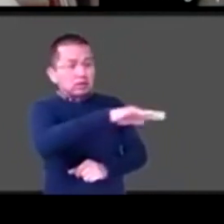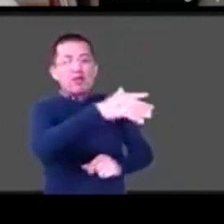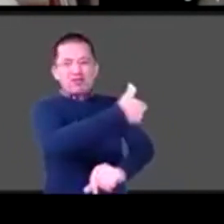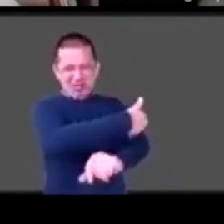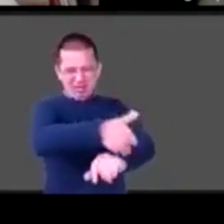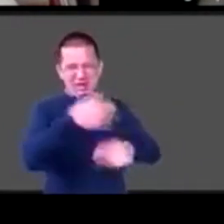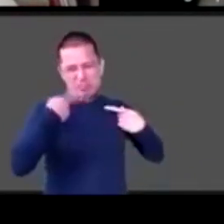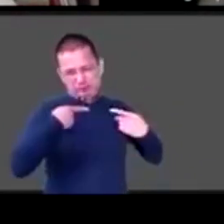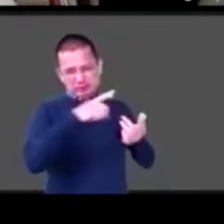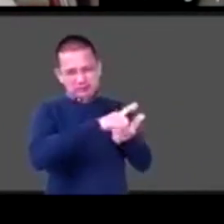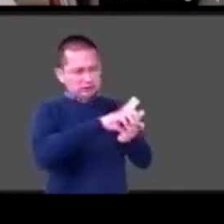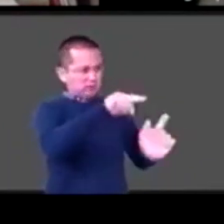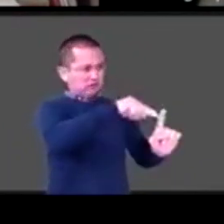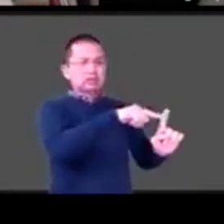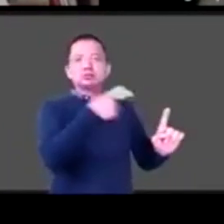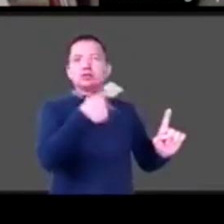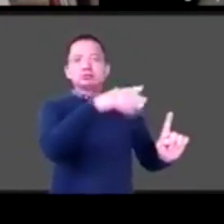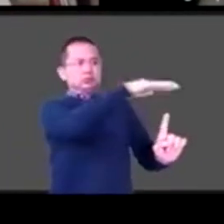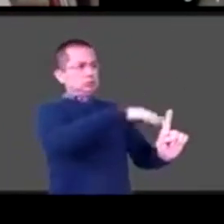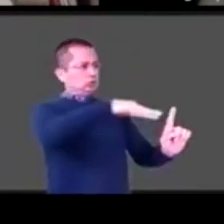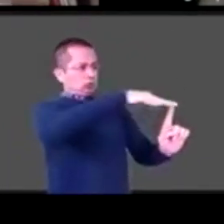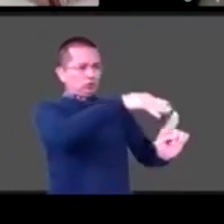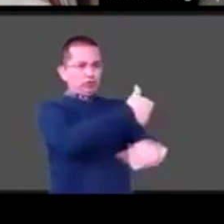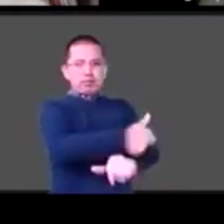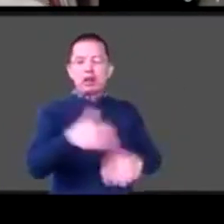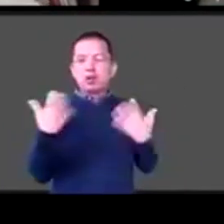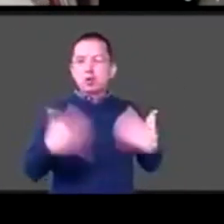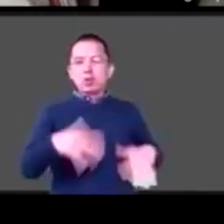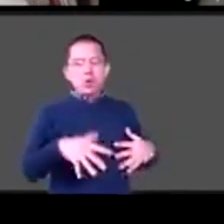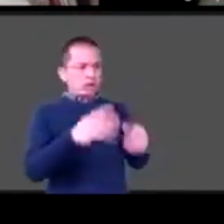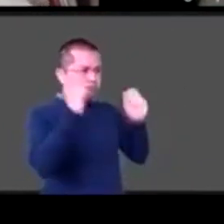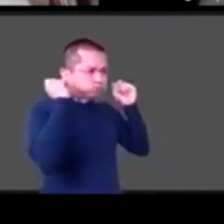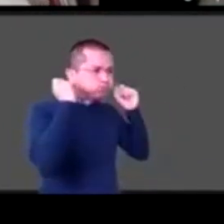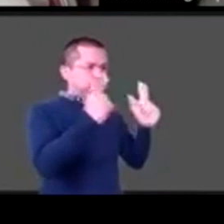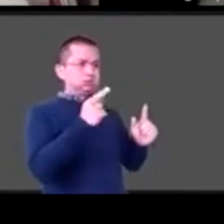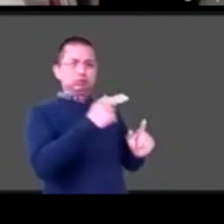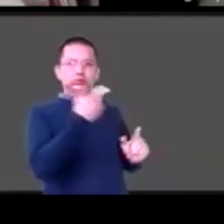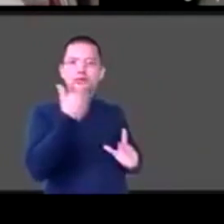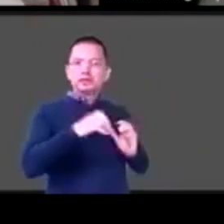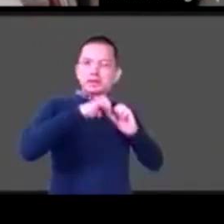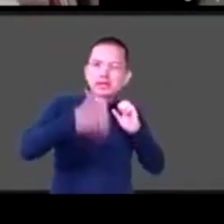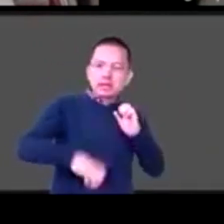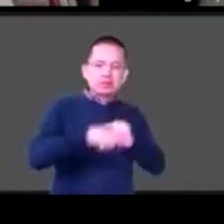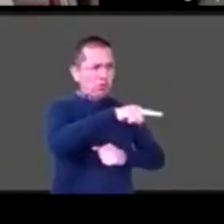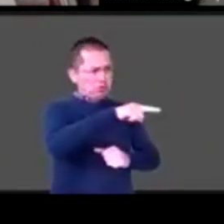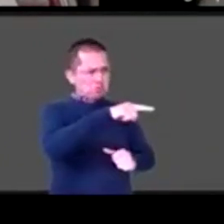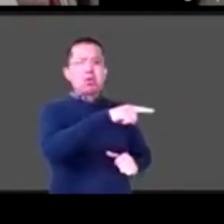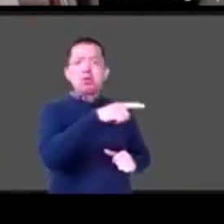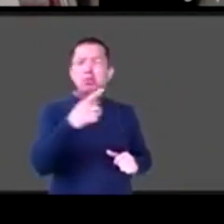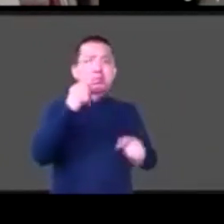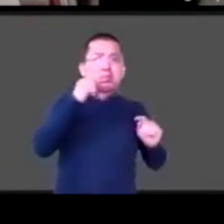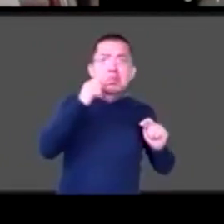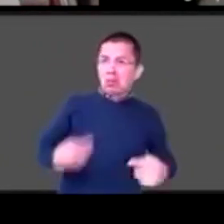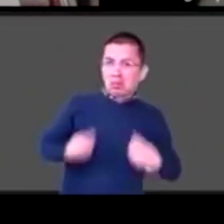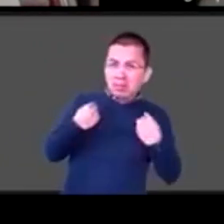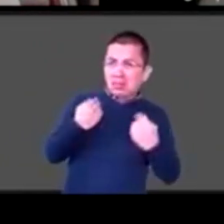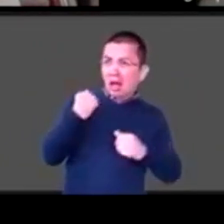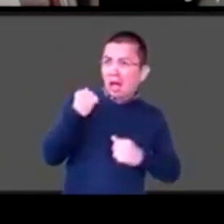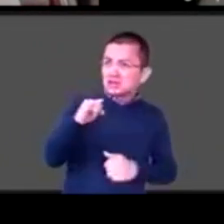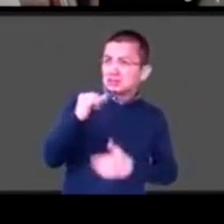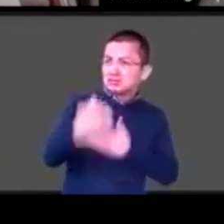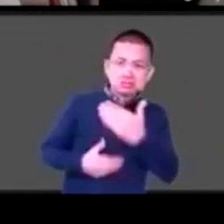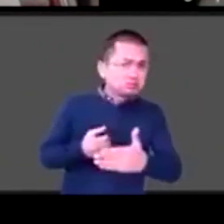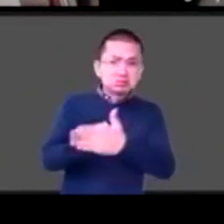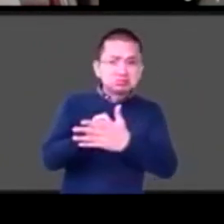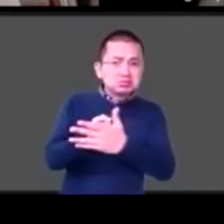un ejemplo y un testimonio de cómo se puede aprender a resolver las circunstancias con lo que la vida te está planteando y a través